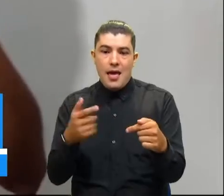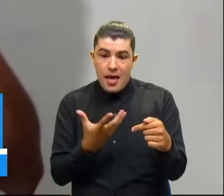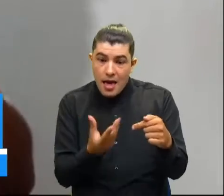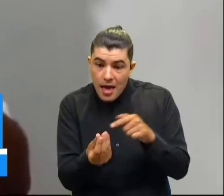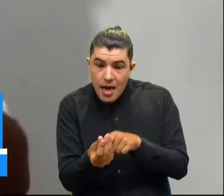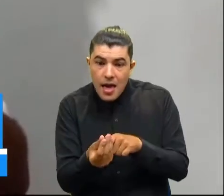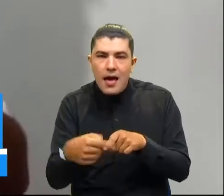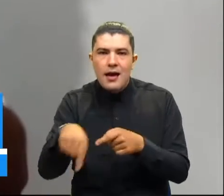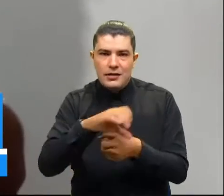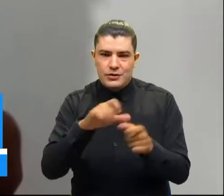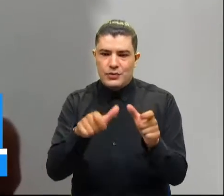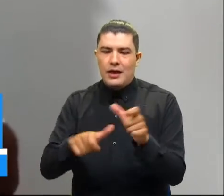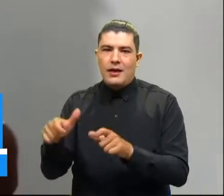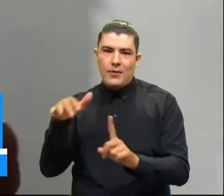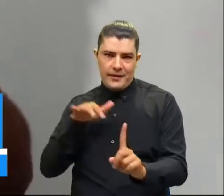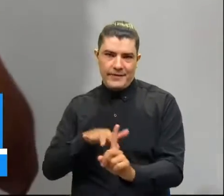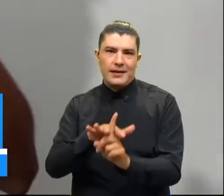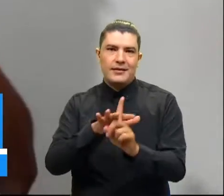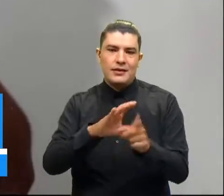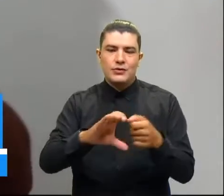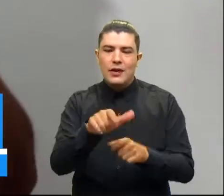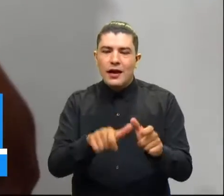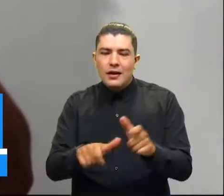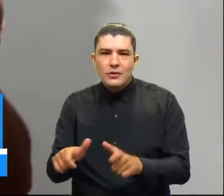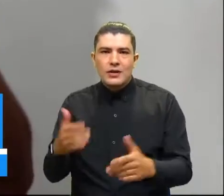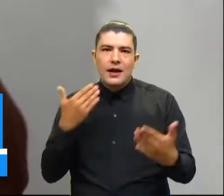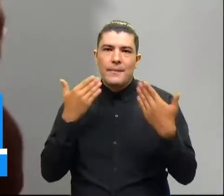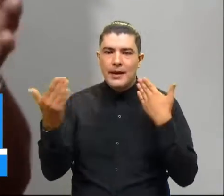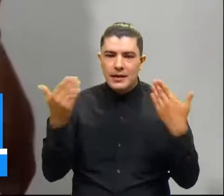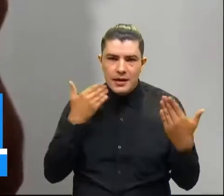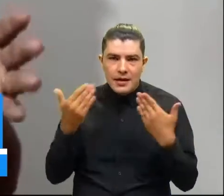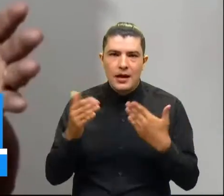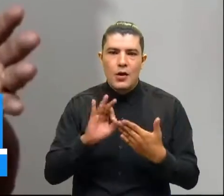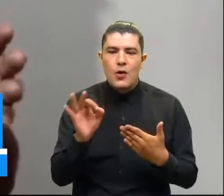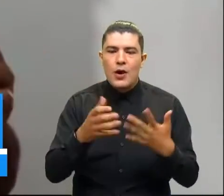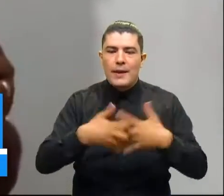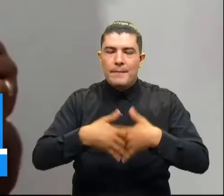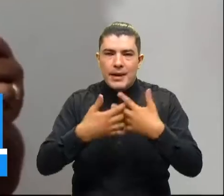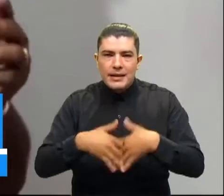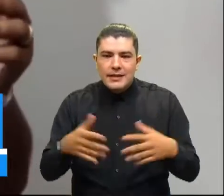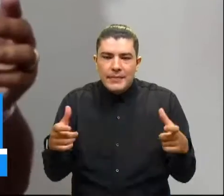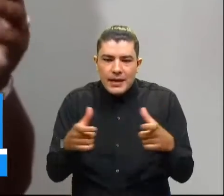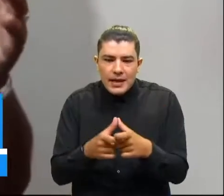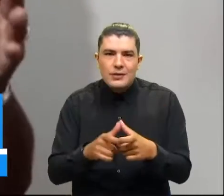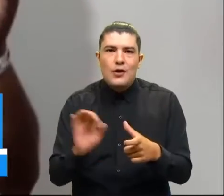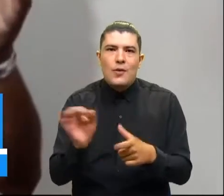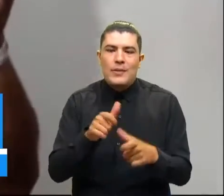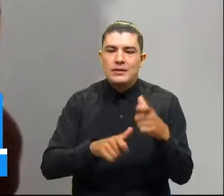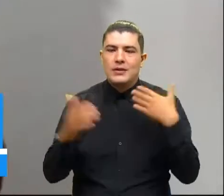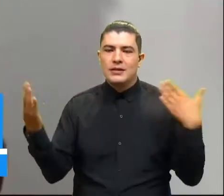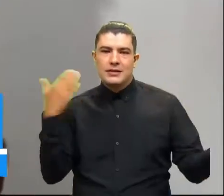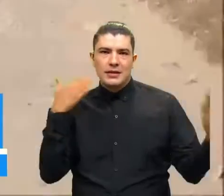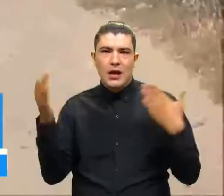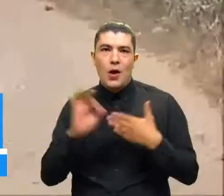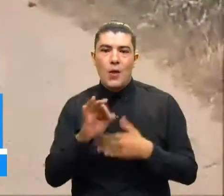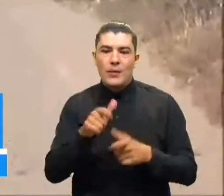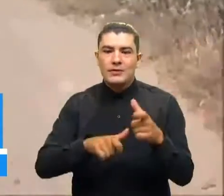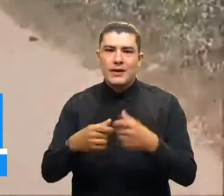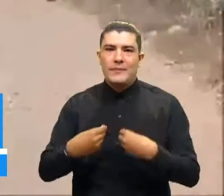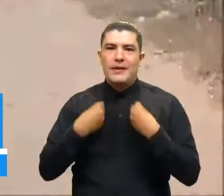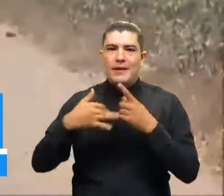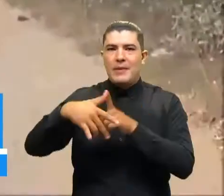a los ciudadanos, a los campesinos, a los pequeños y medianos productores del campo y a aquellas personas que viven en centros por lados.